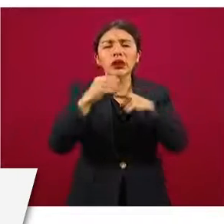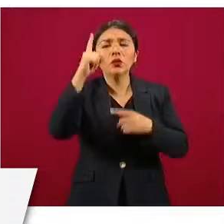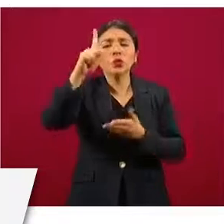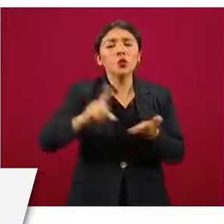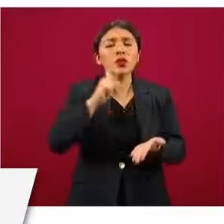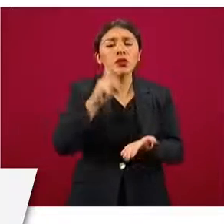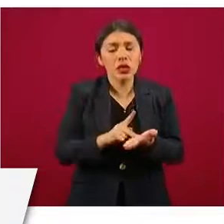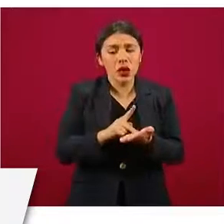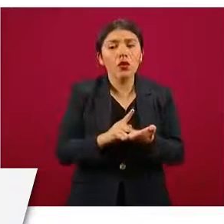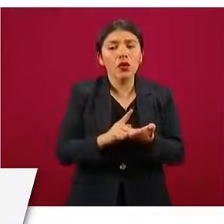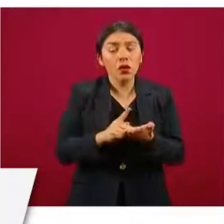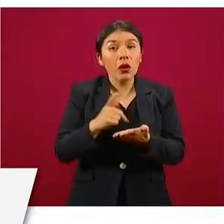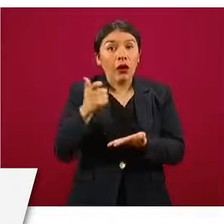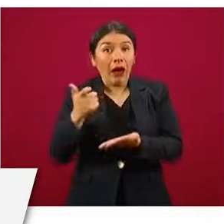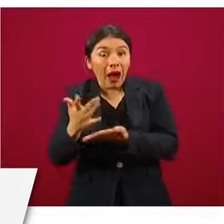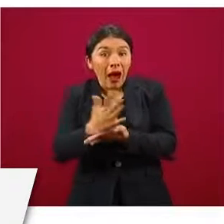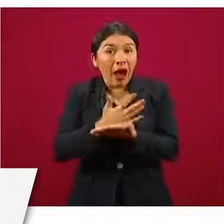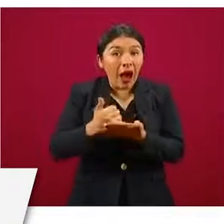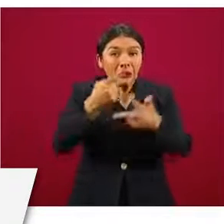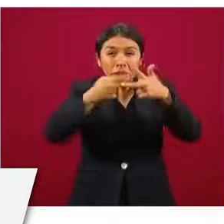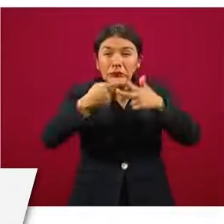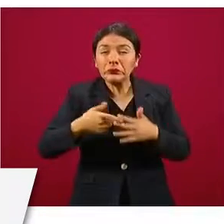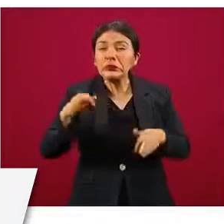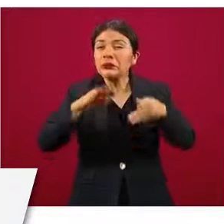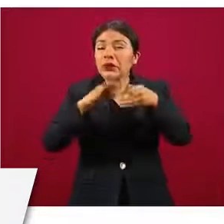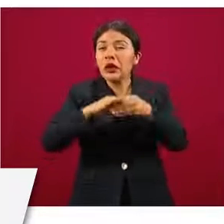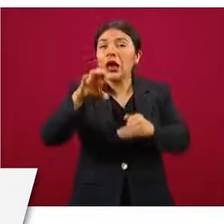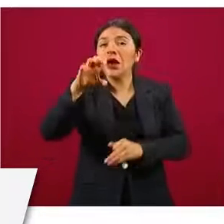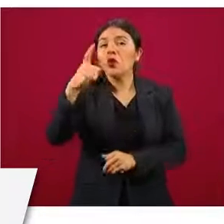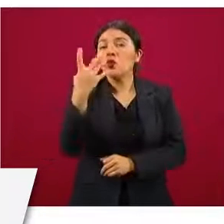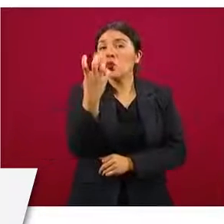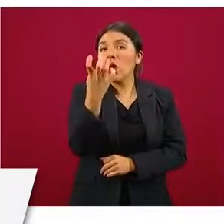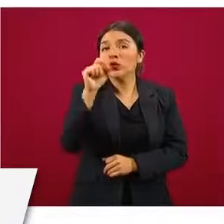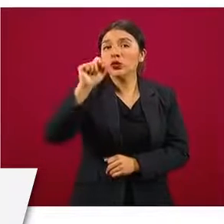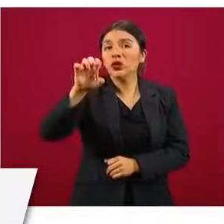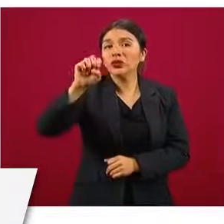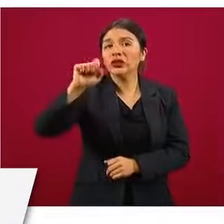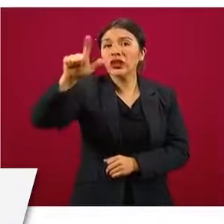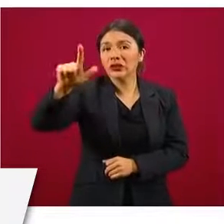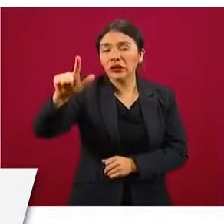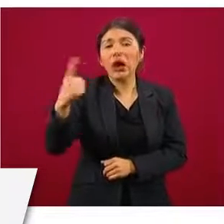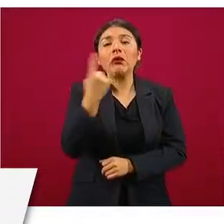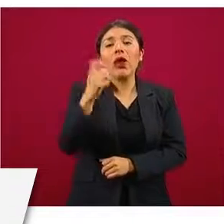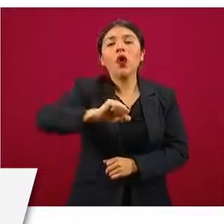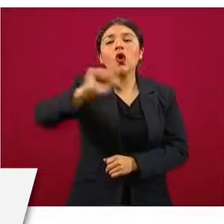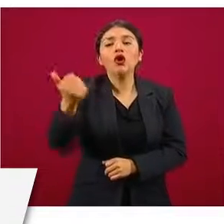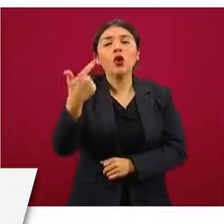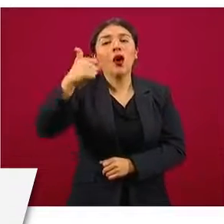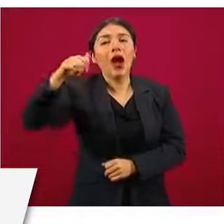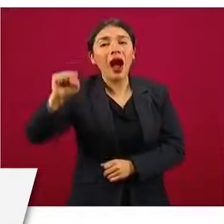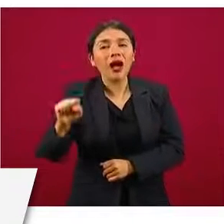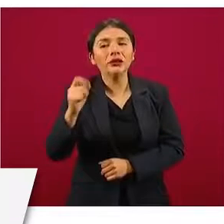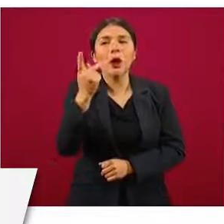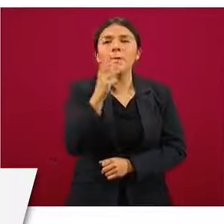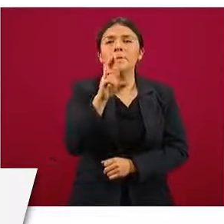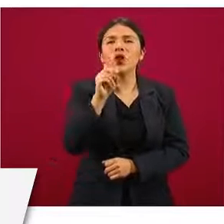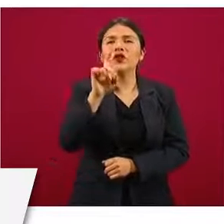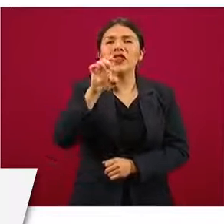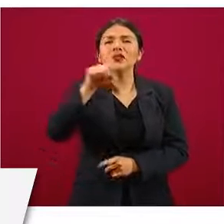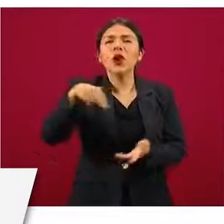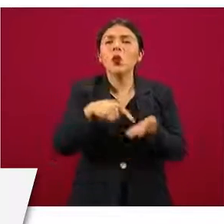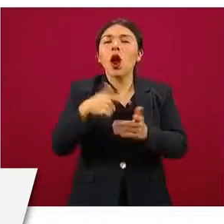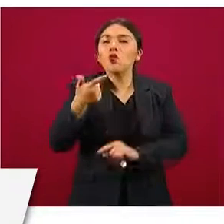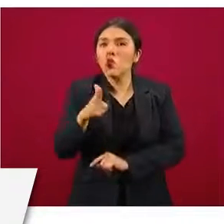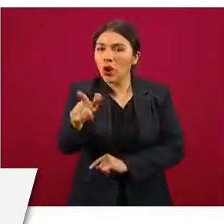con un margen de cuatro pesos 67 centavos, comparado con gas Providencia en San Luis de la Paz,